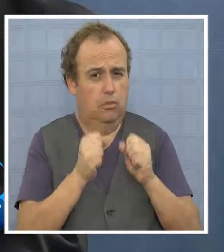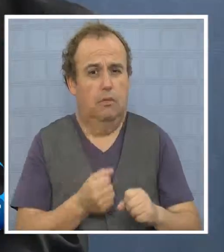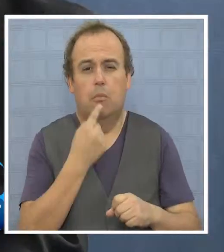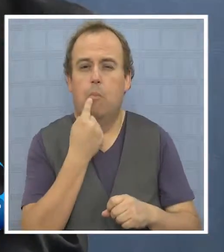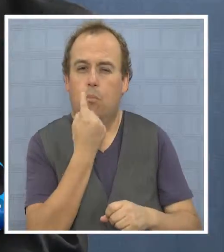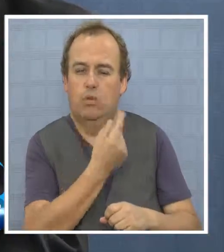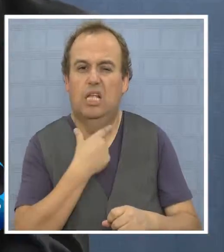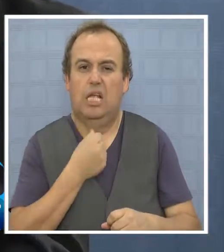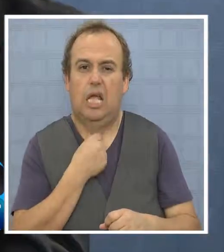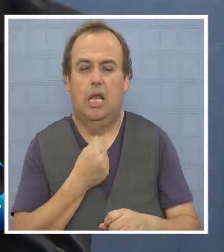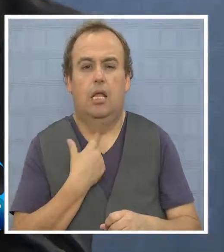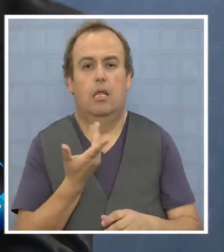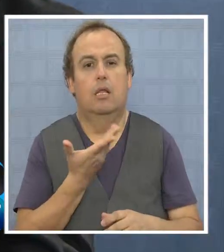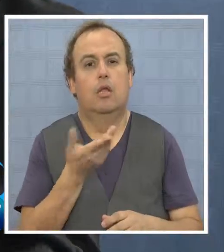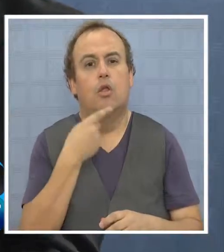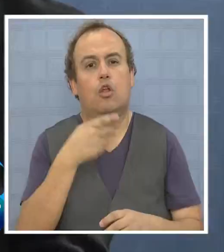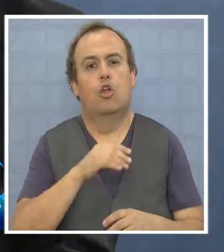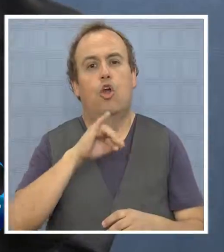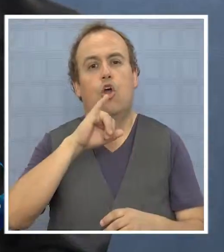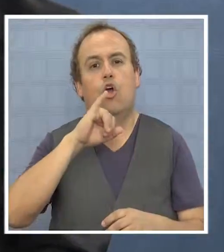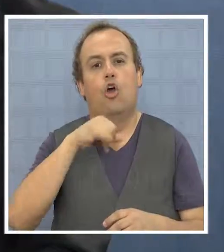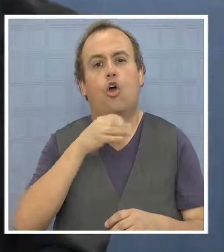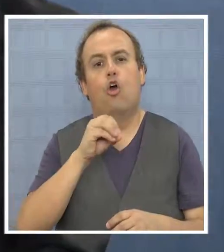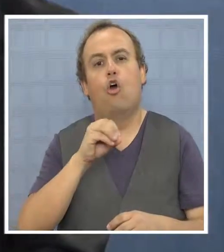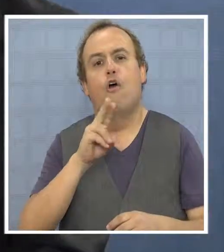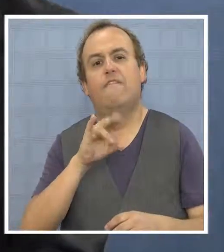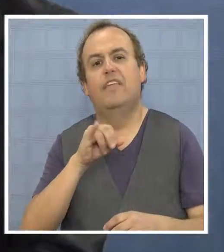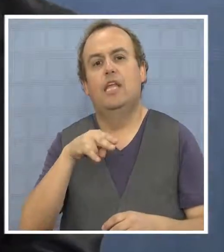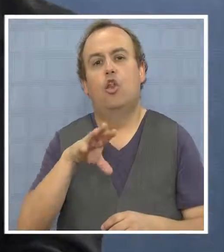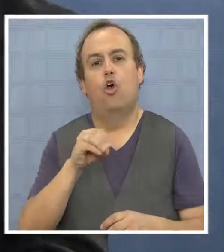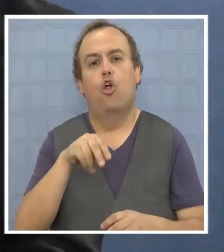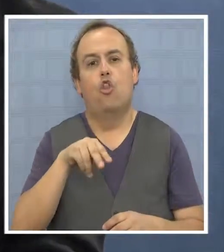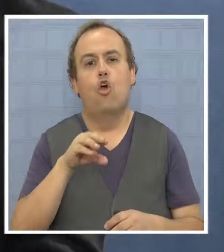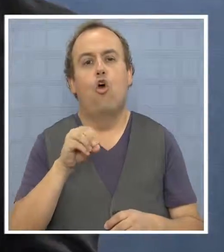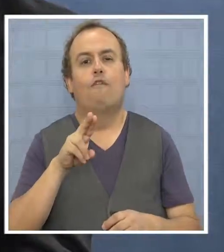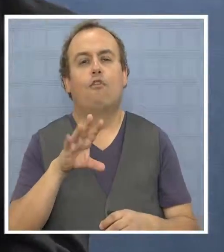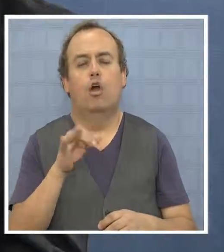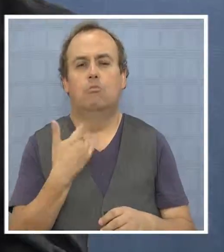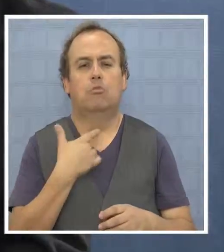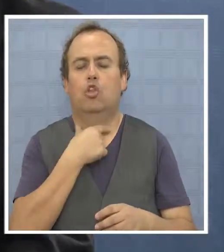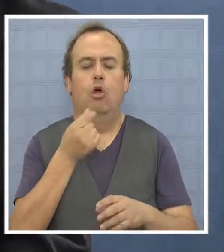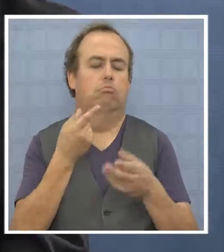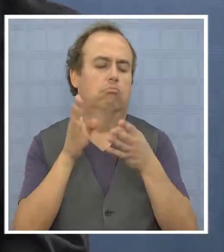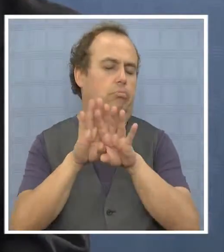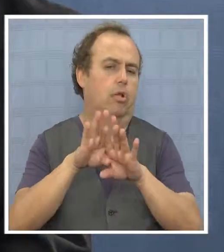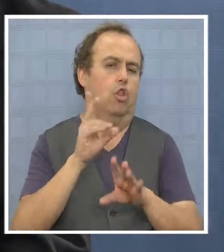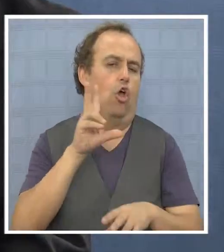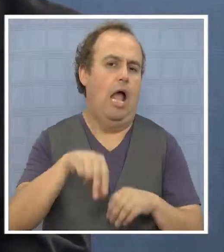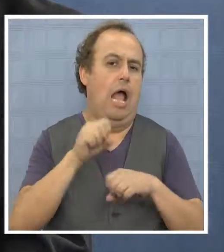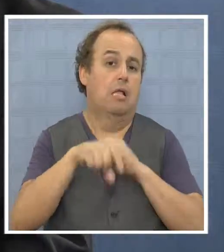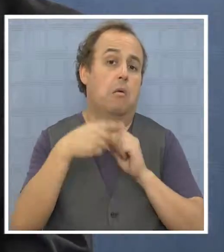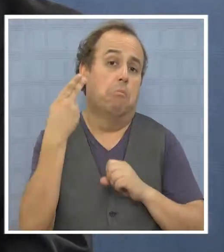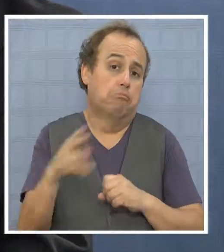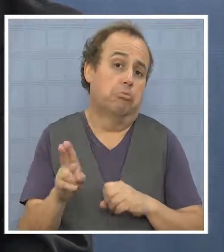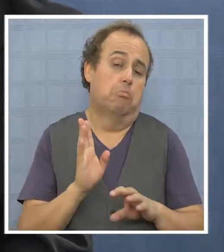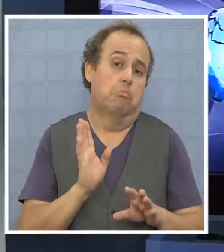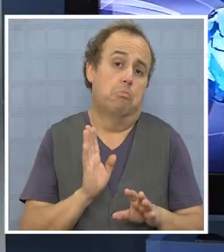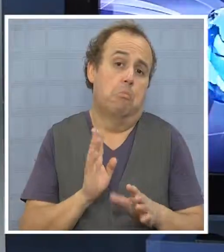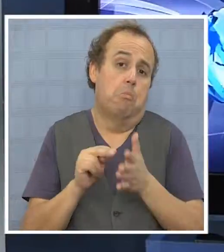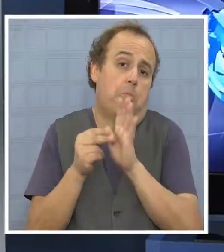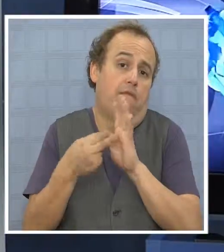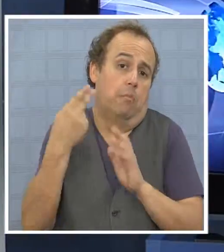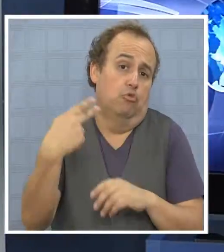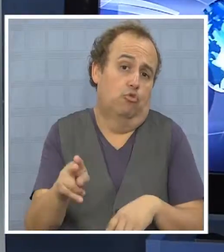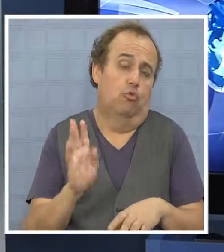posible? Eso te quería preguntar, con una postura como la de Jovino Novoa, que parece que él tiene la puerta cerrada absolutamente al tema. La puerta de él.